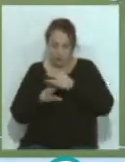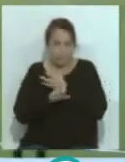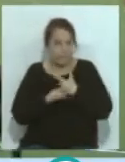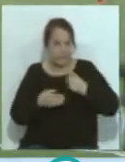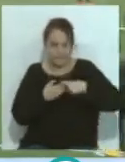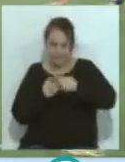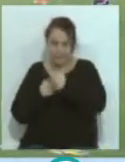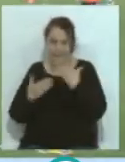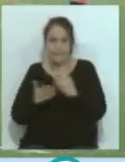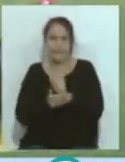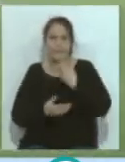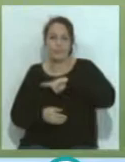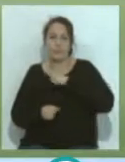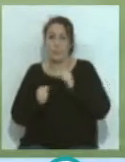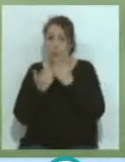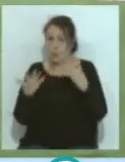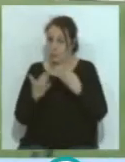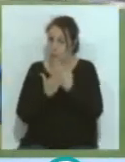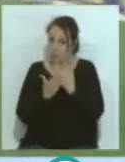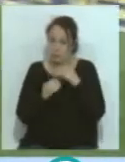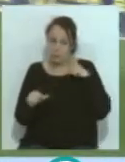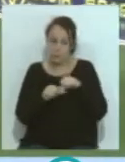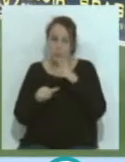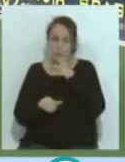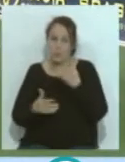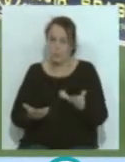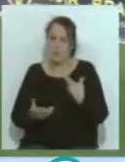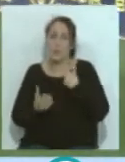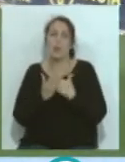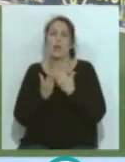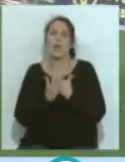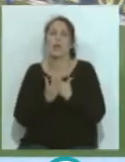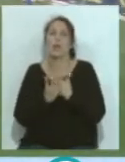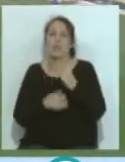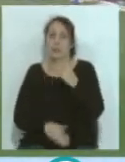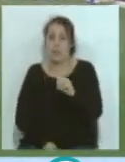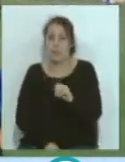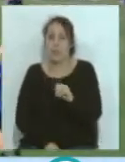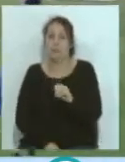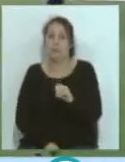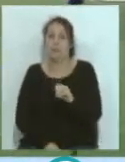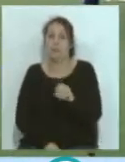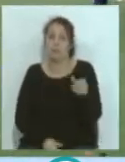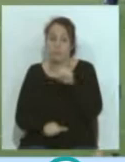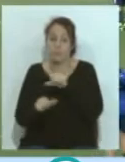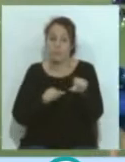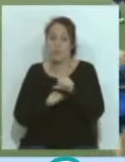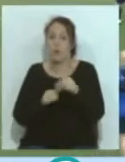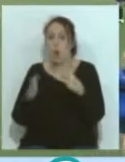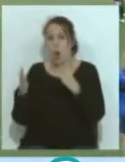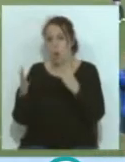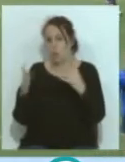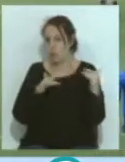todos. Llevamos 29 jornadas, estamos en la jornada, vamos a disputar la jornada 30, y a partir de ahí van a quedar 8